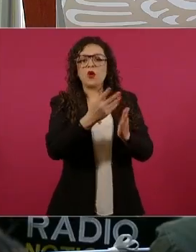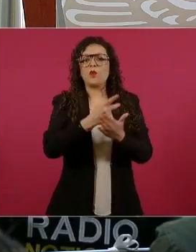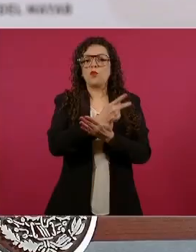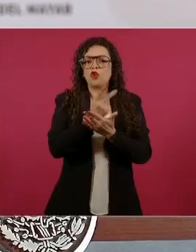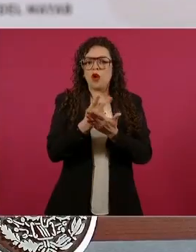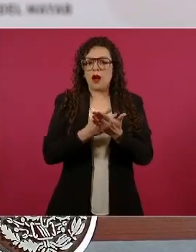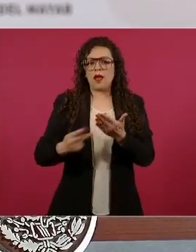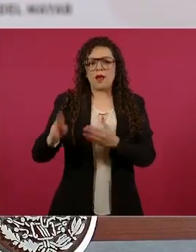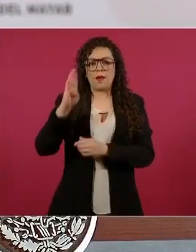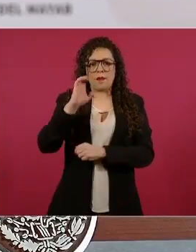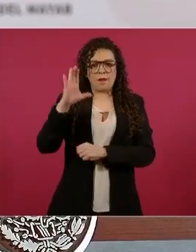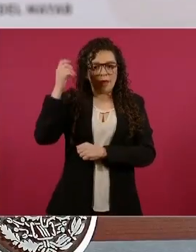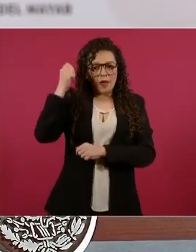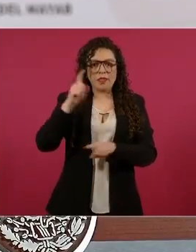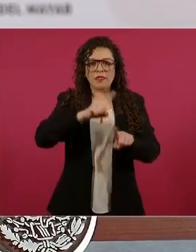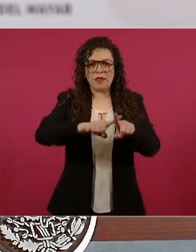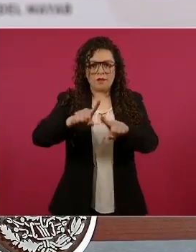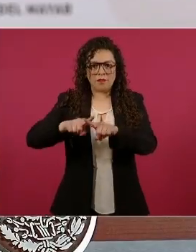están informados.